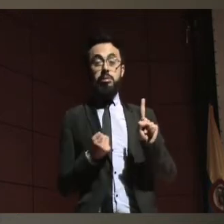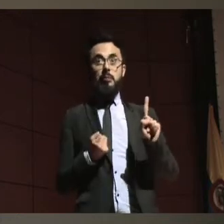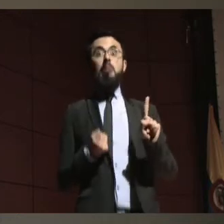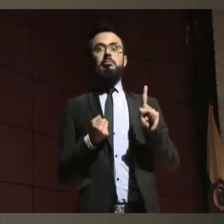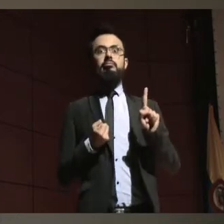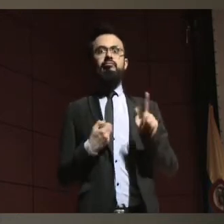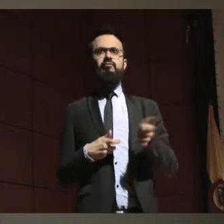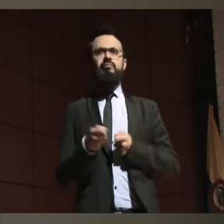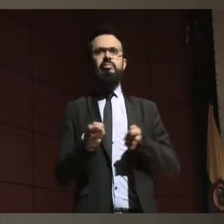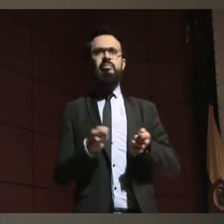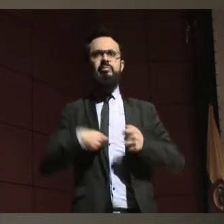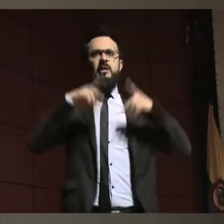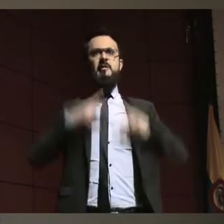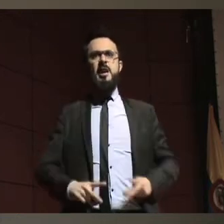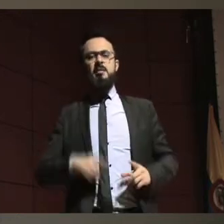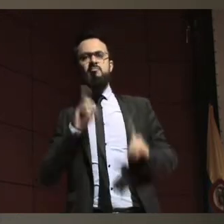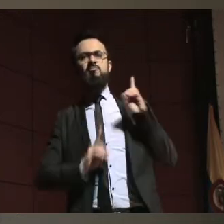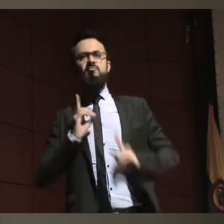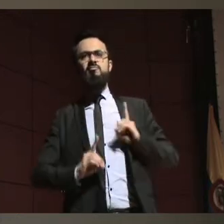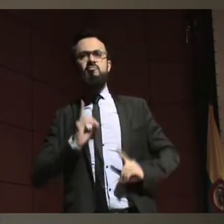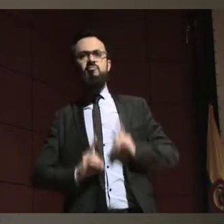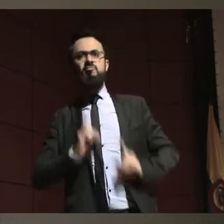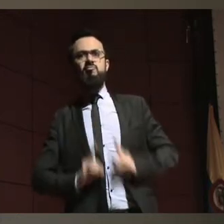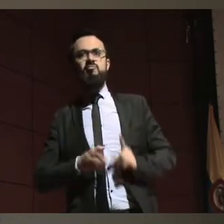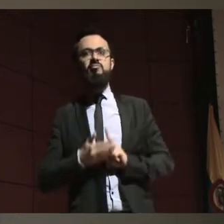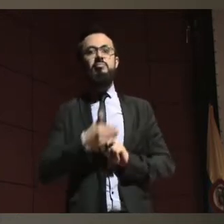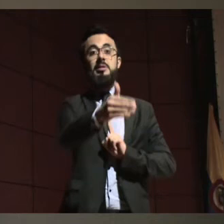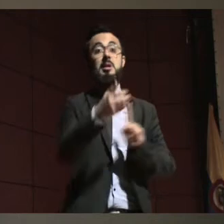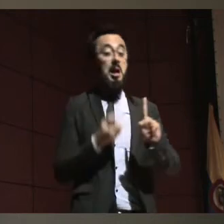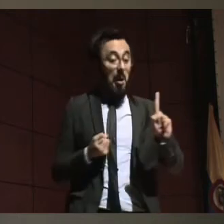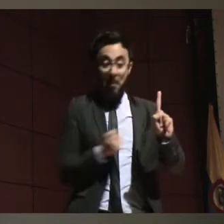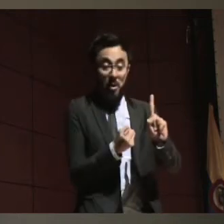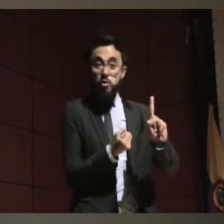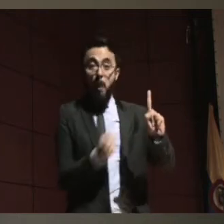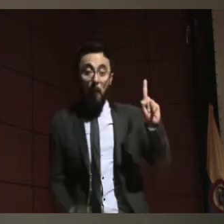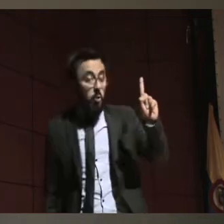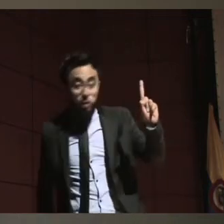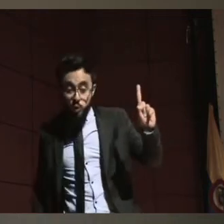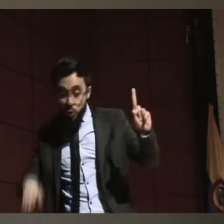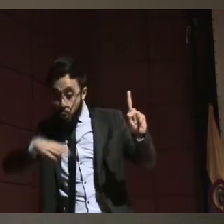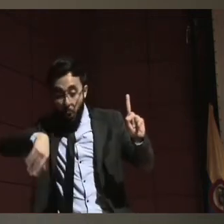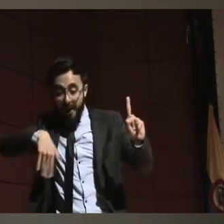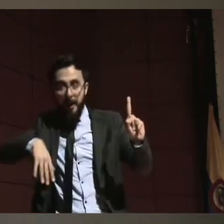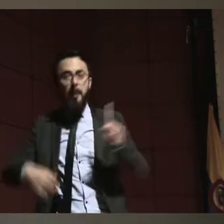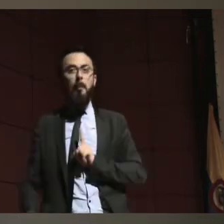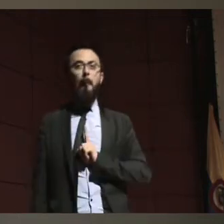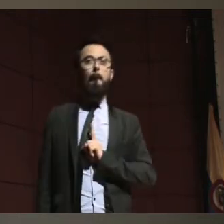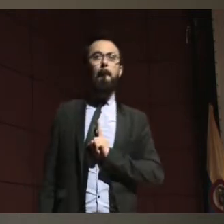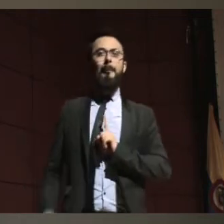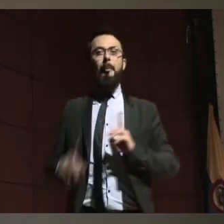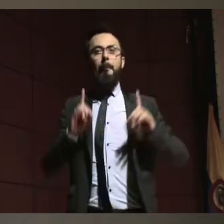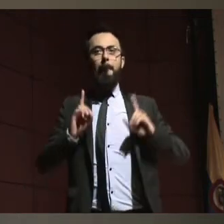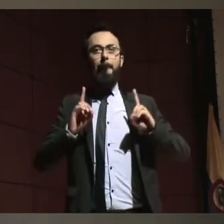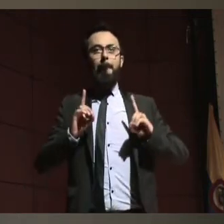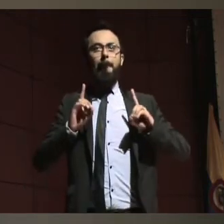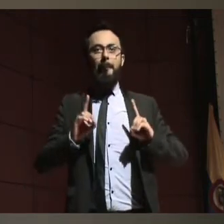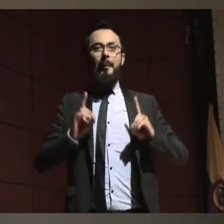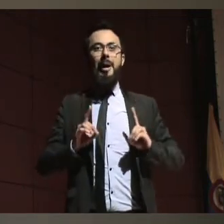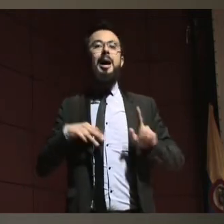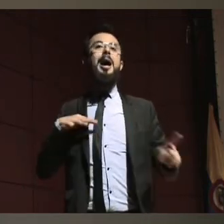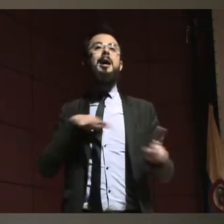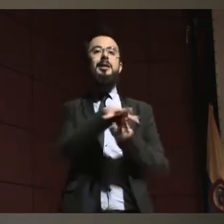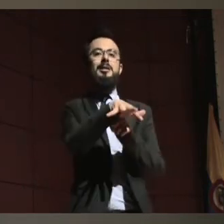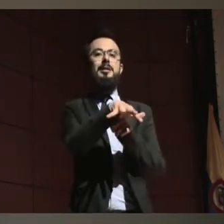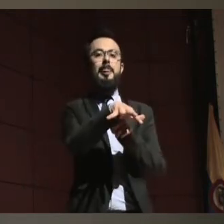apoyos, obviamente la participación para esa toma de decisiones, pues no la van a tener. Y eso es limitado,